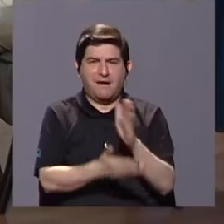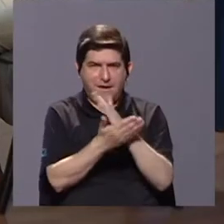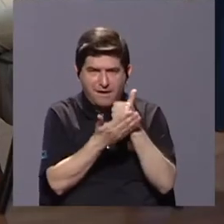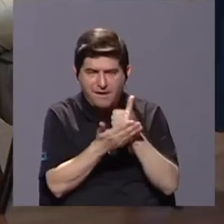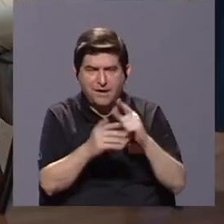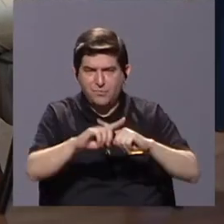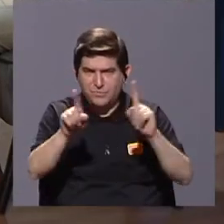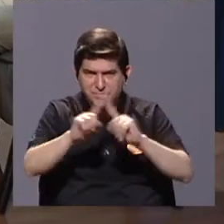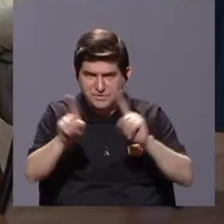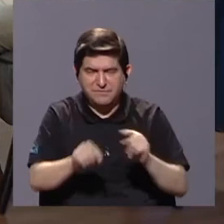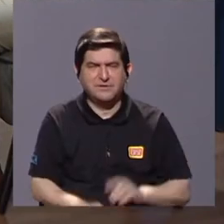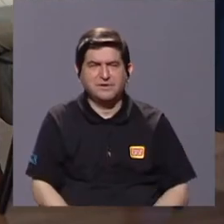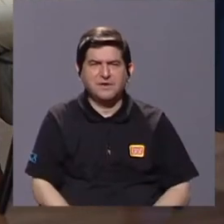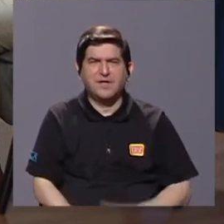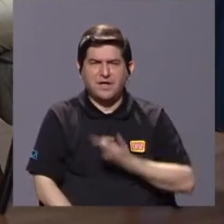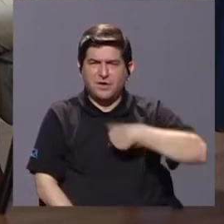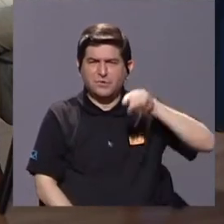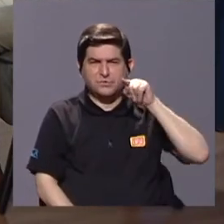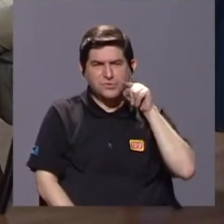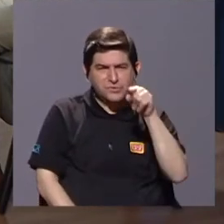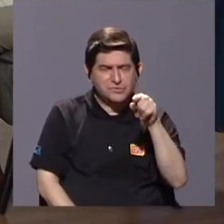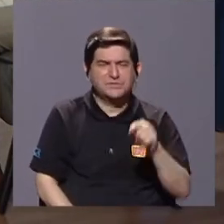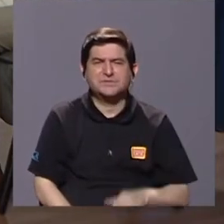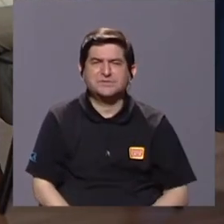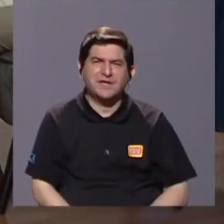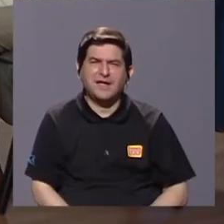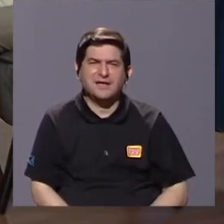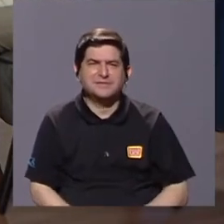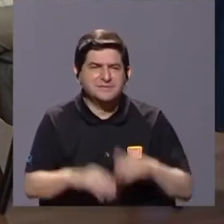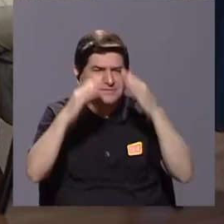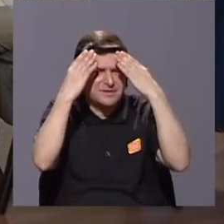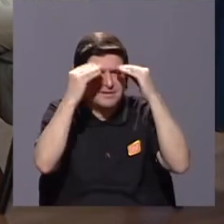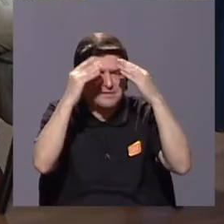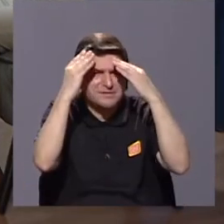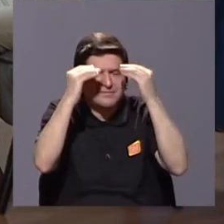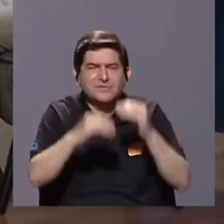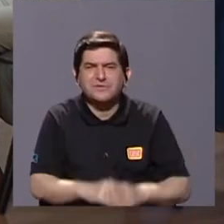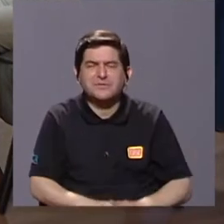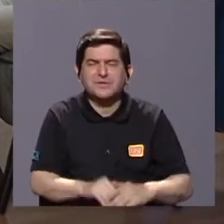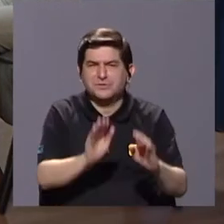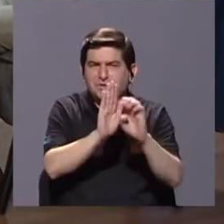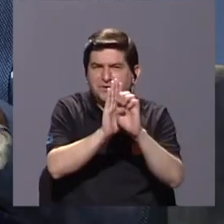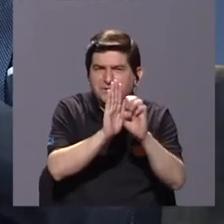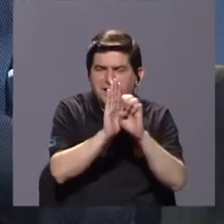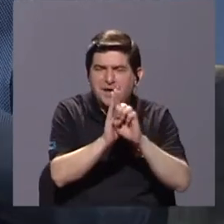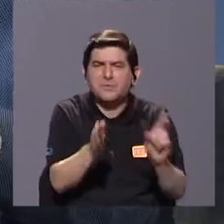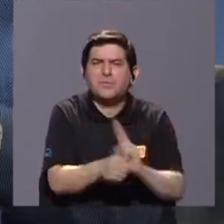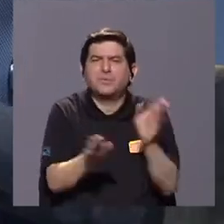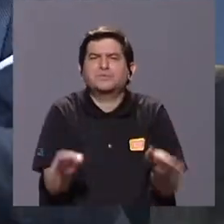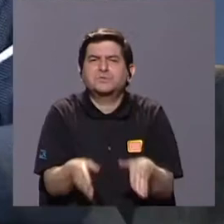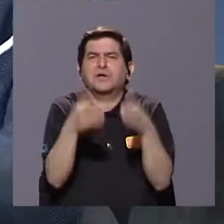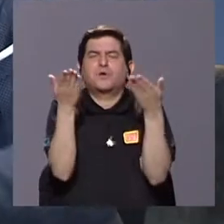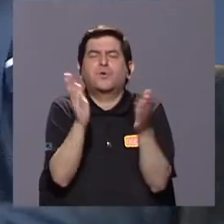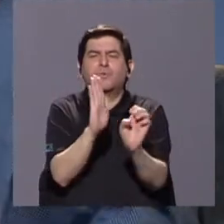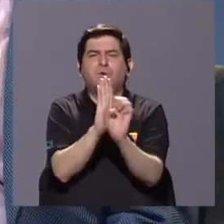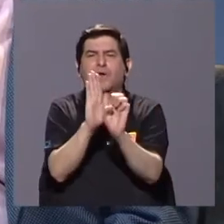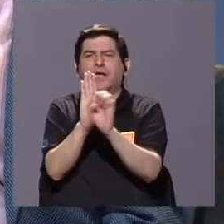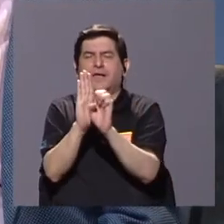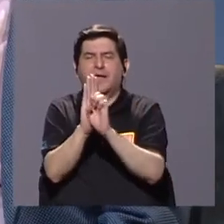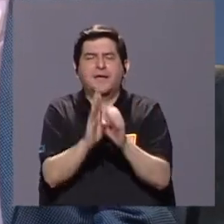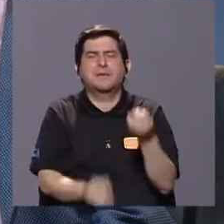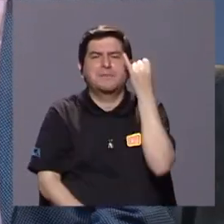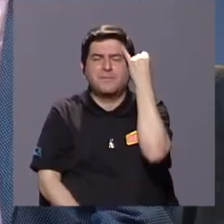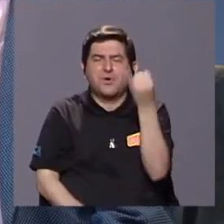¿Cómo podríamos utilizar nosotros estos ejemplos para ilustrar los